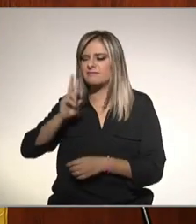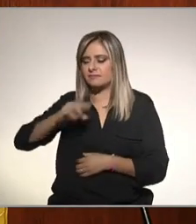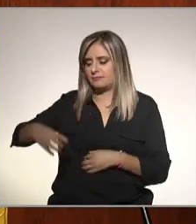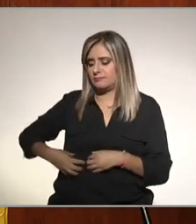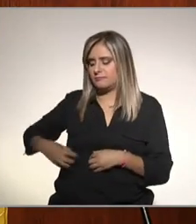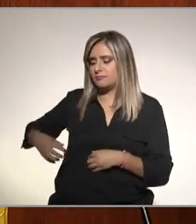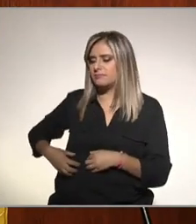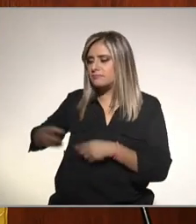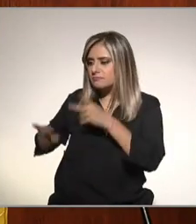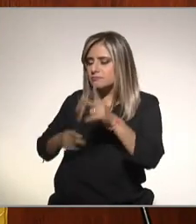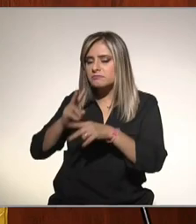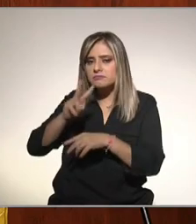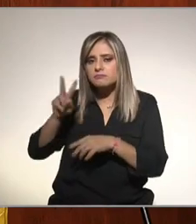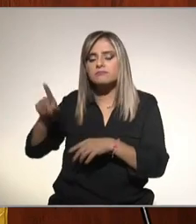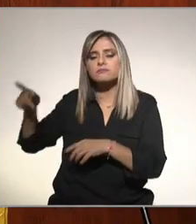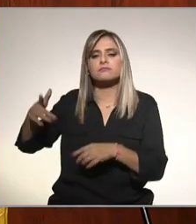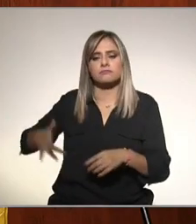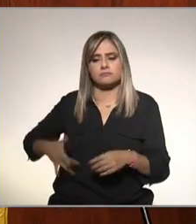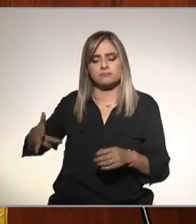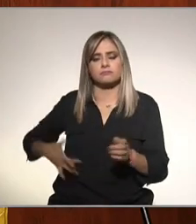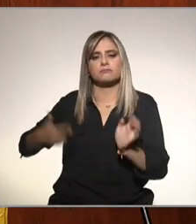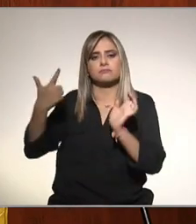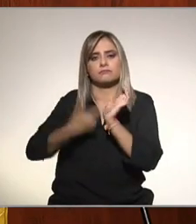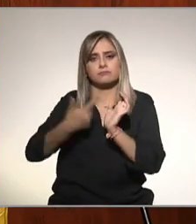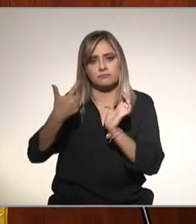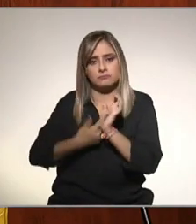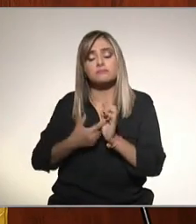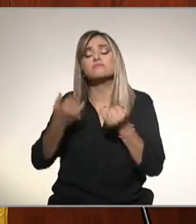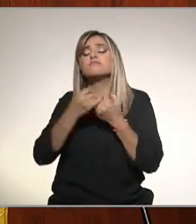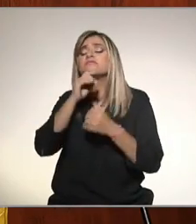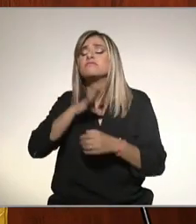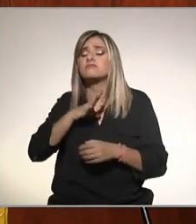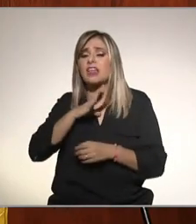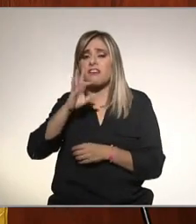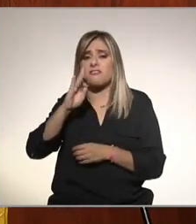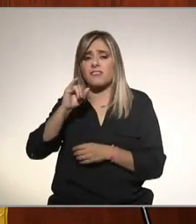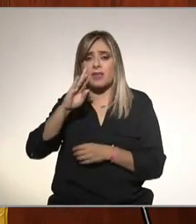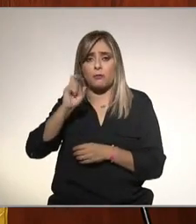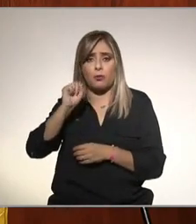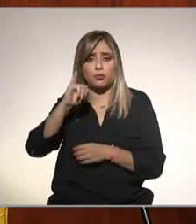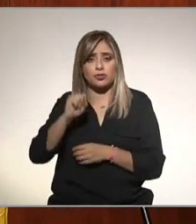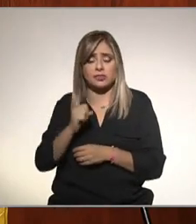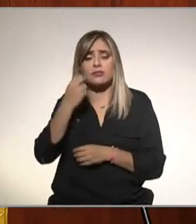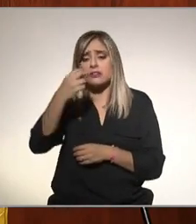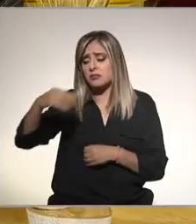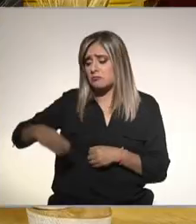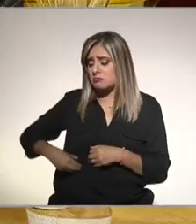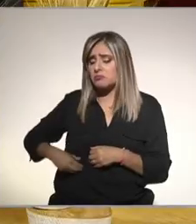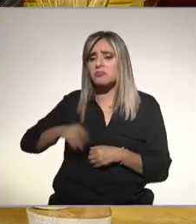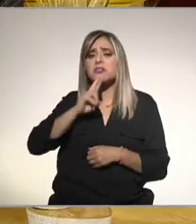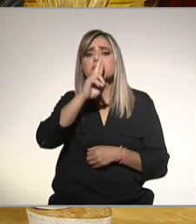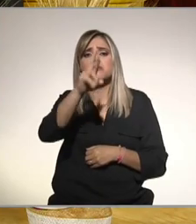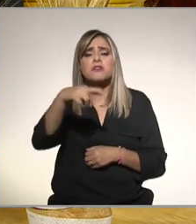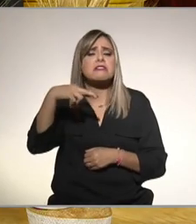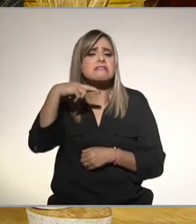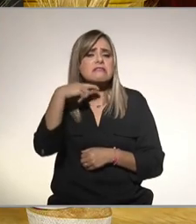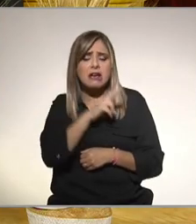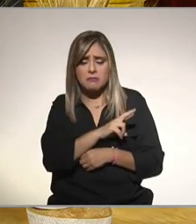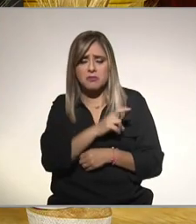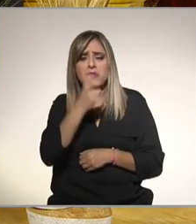gran mayoría con enfermedad de hígado graso incluso con fibrosis y eso lo hacemos muy rápido eso vale la pena